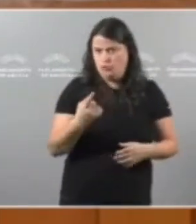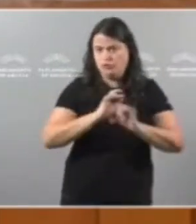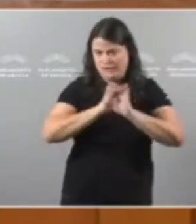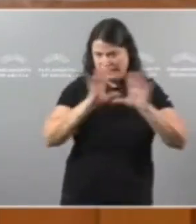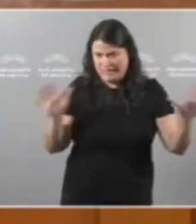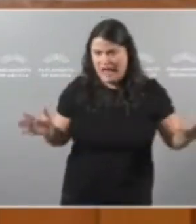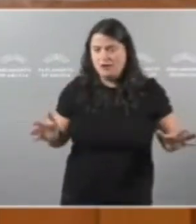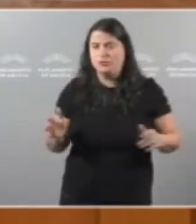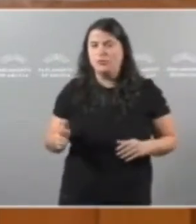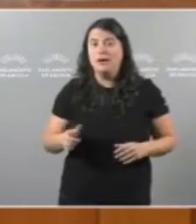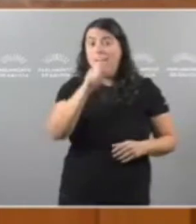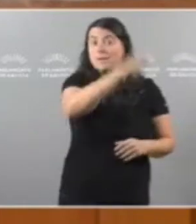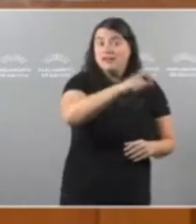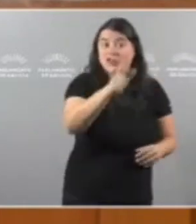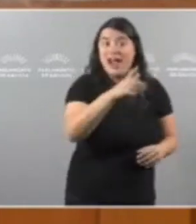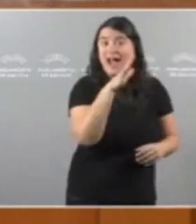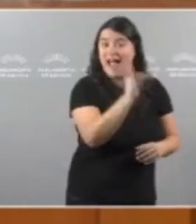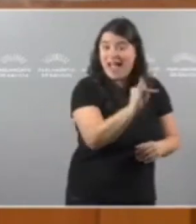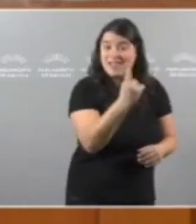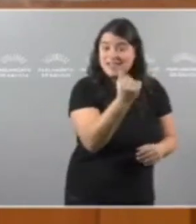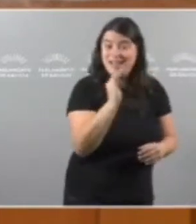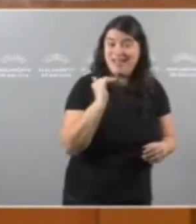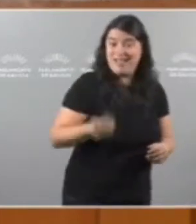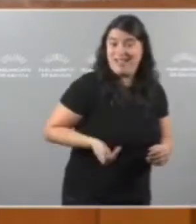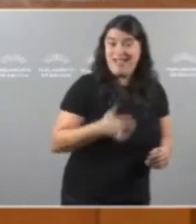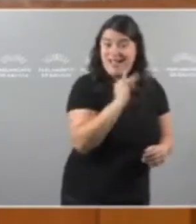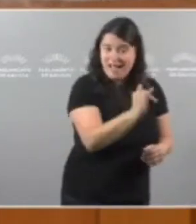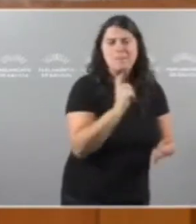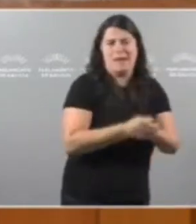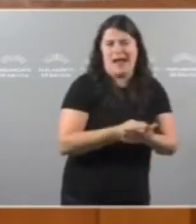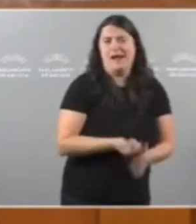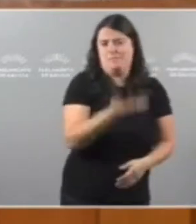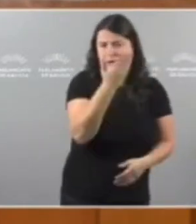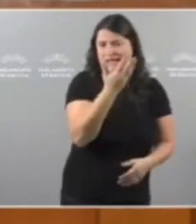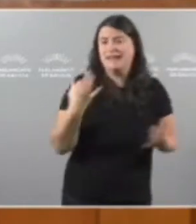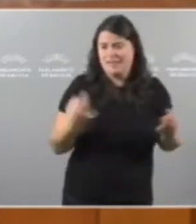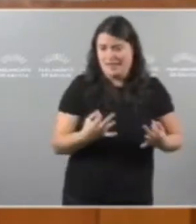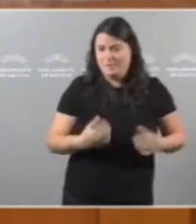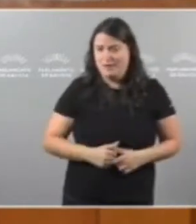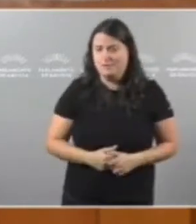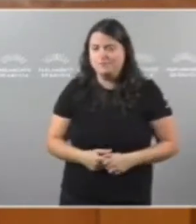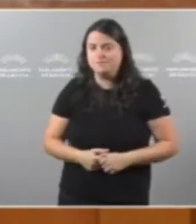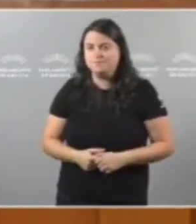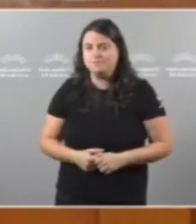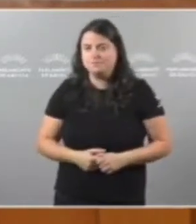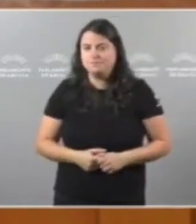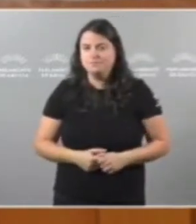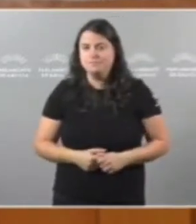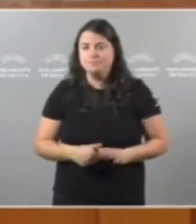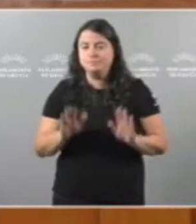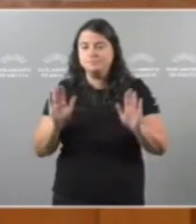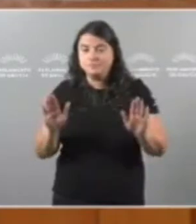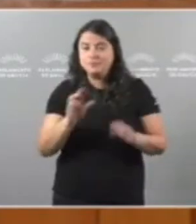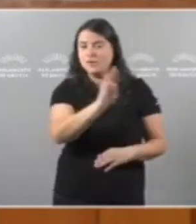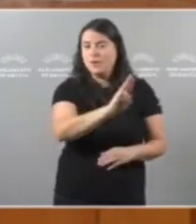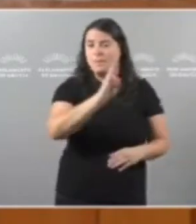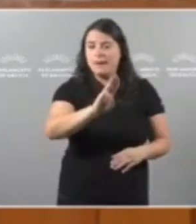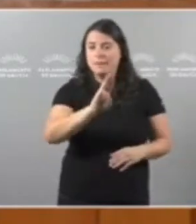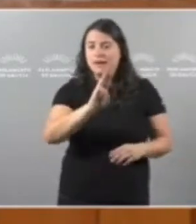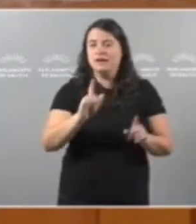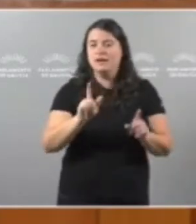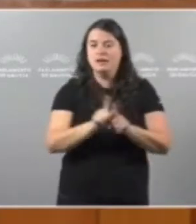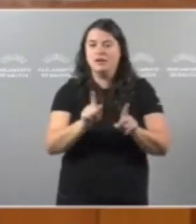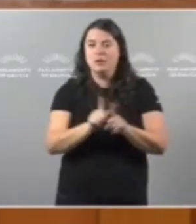debe de pagar máis que máis ten Pero é que neste ámbito o Partido Popular